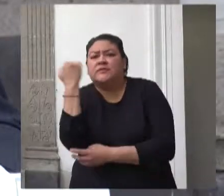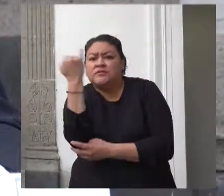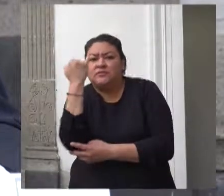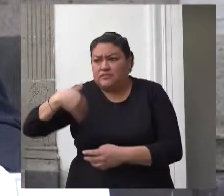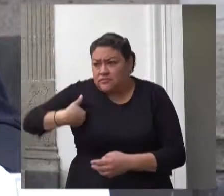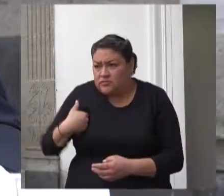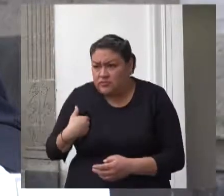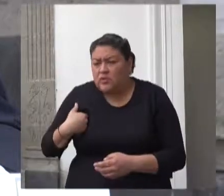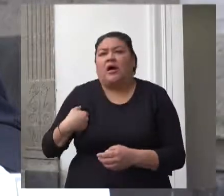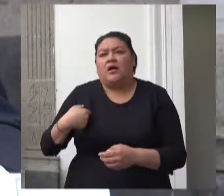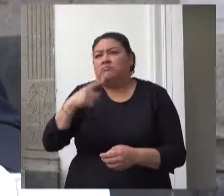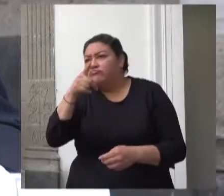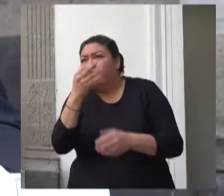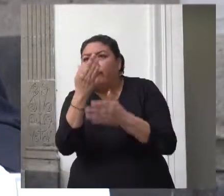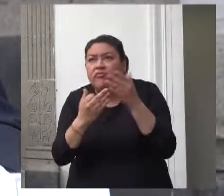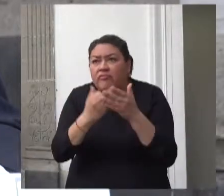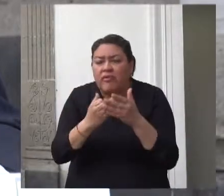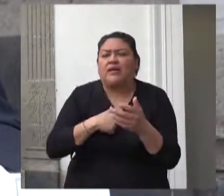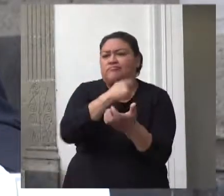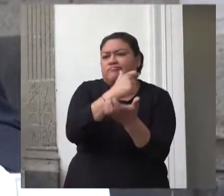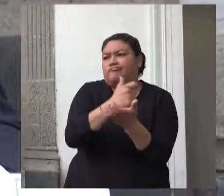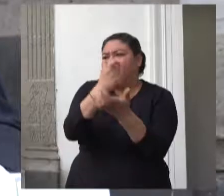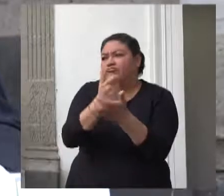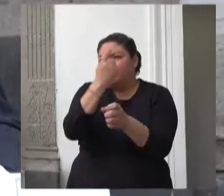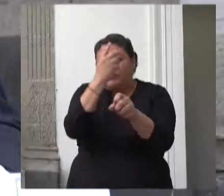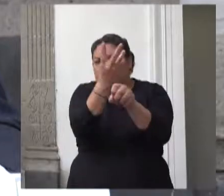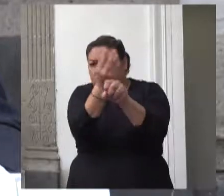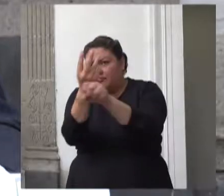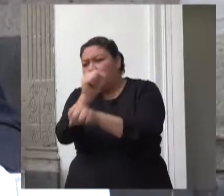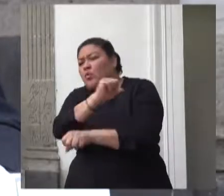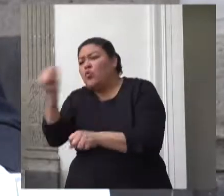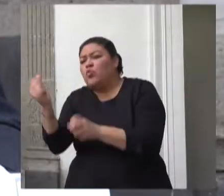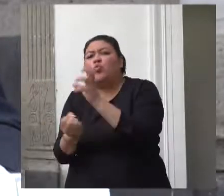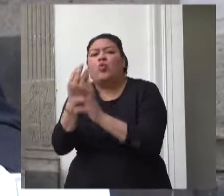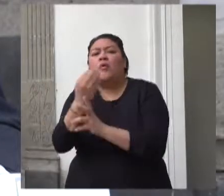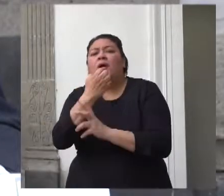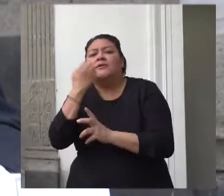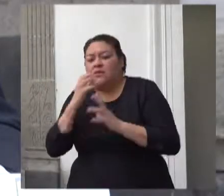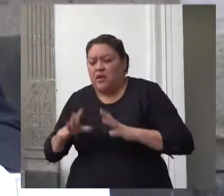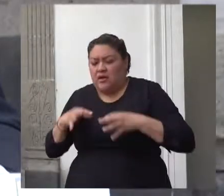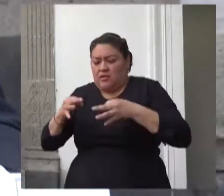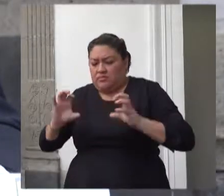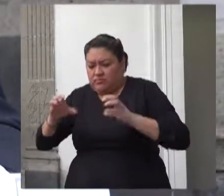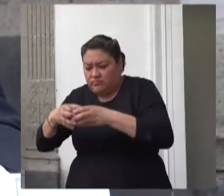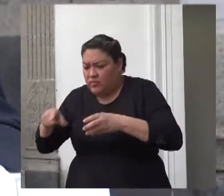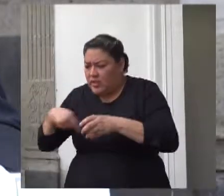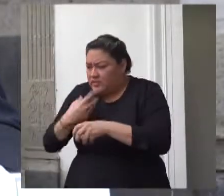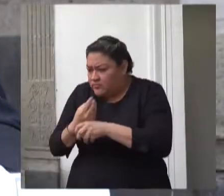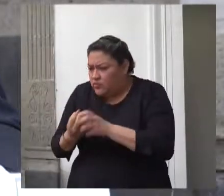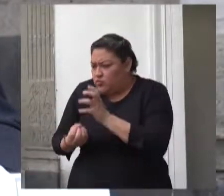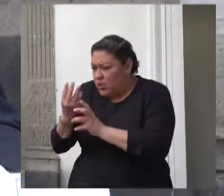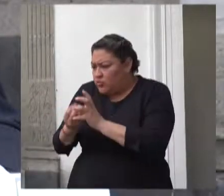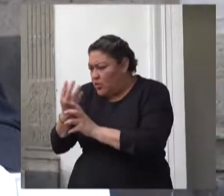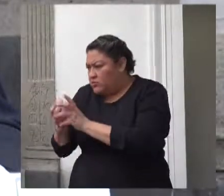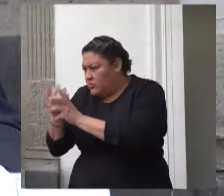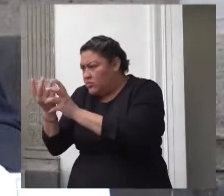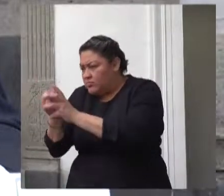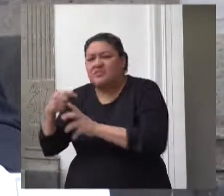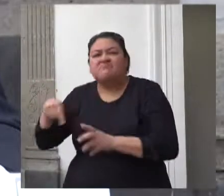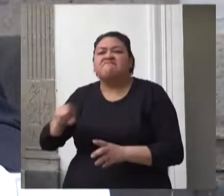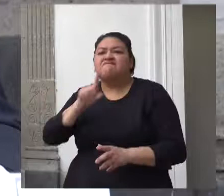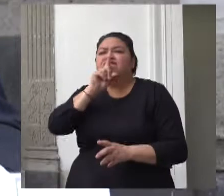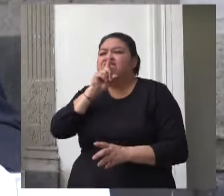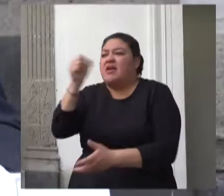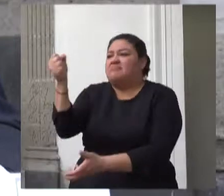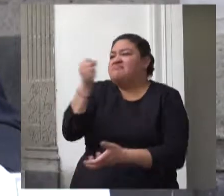y la creación de nuevos espacios de atención infantil decisión que afectó directamente a